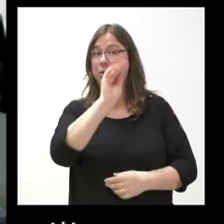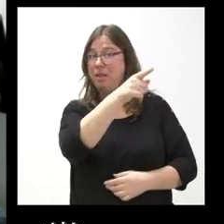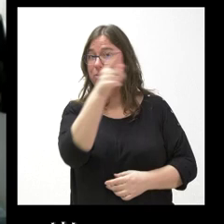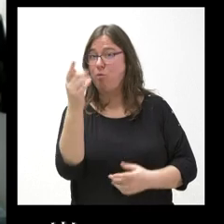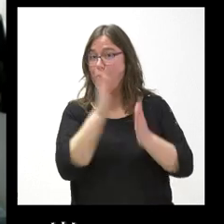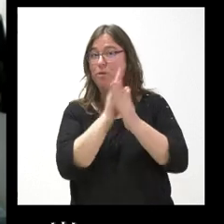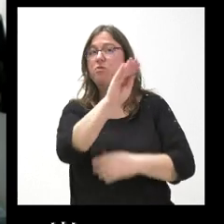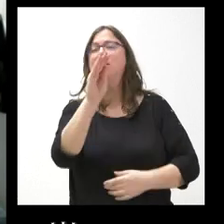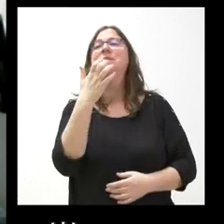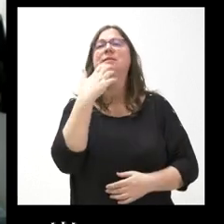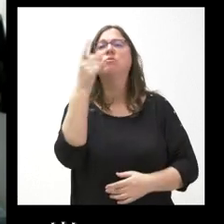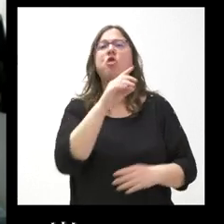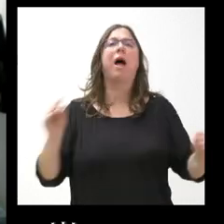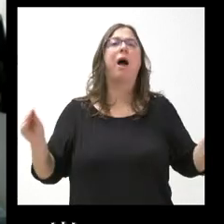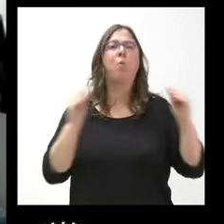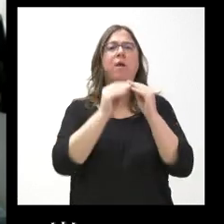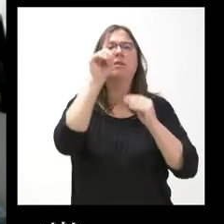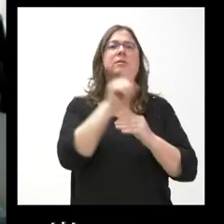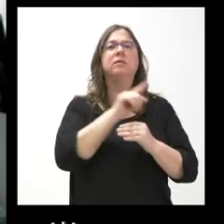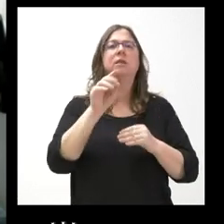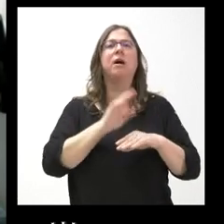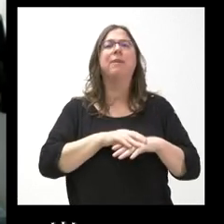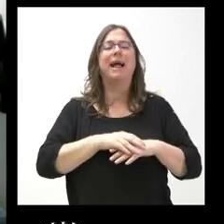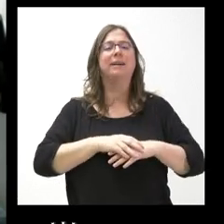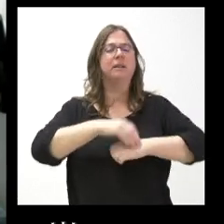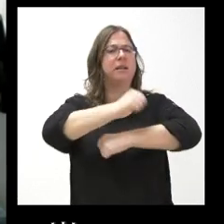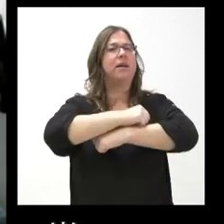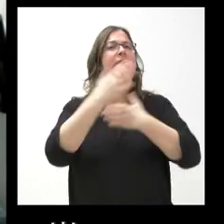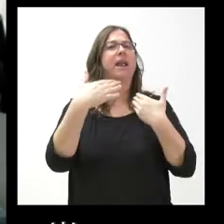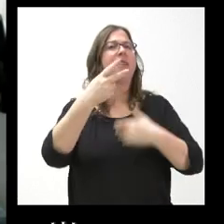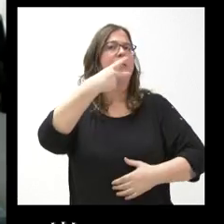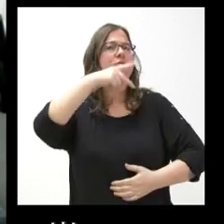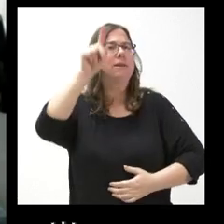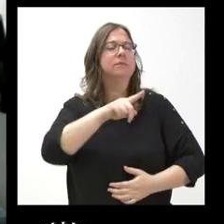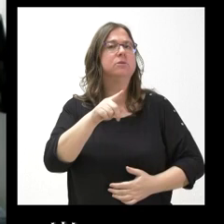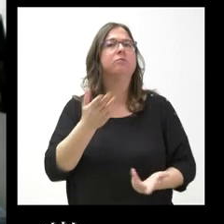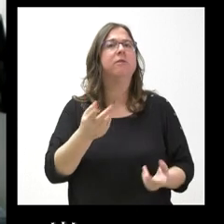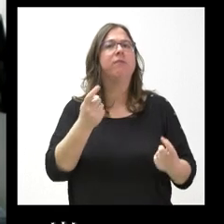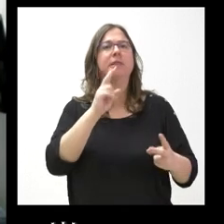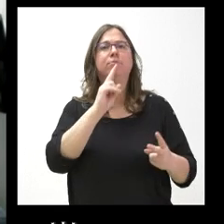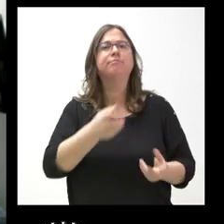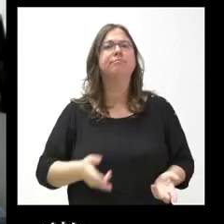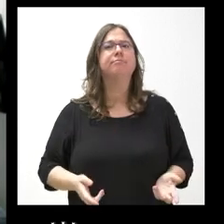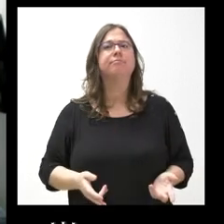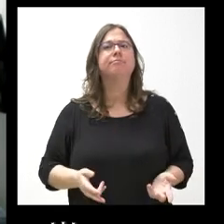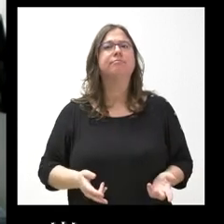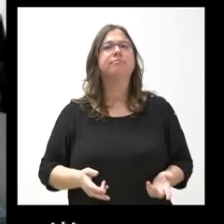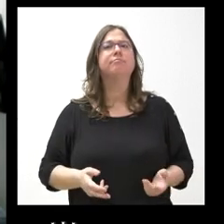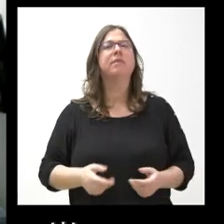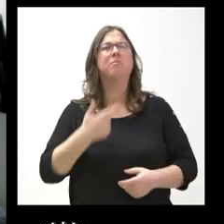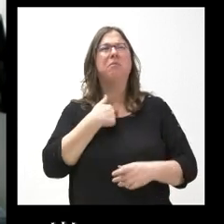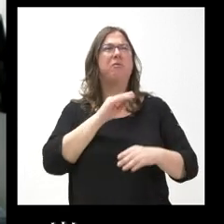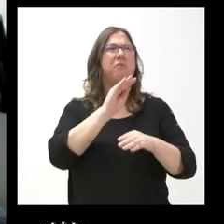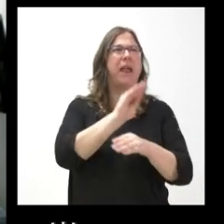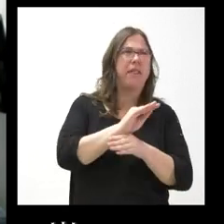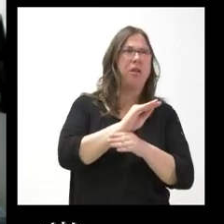ahí si están de acuerdo o no con que se fumen las terrazas. Creo que eso no es... no hay que esperar a financiaciones